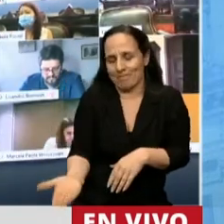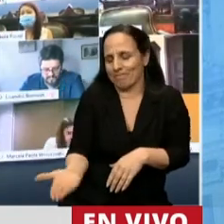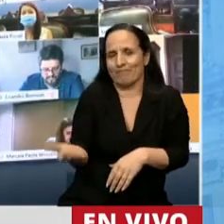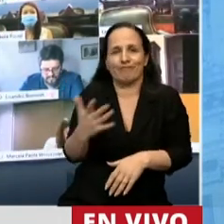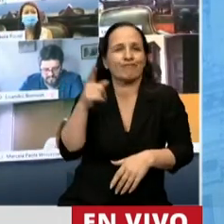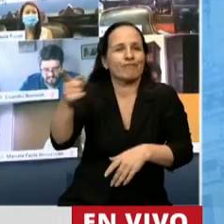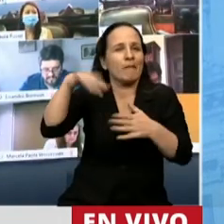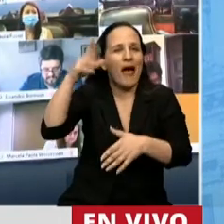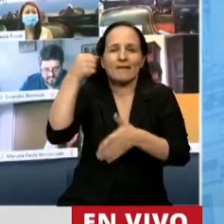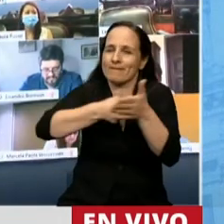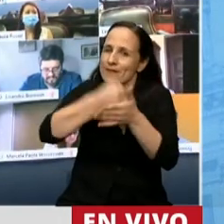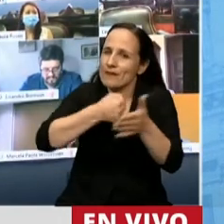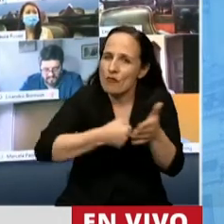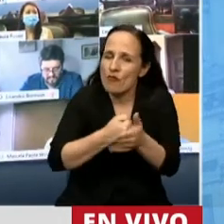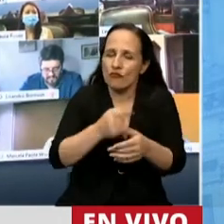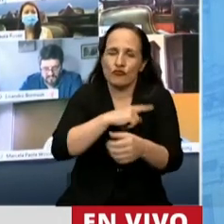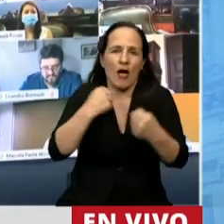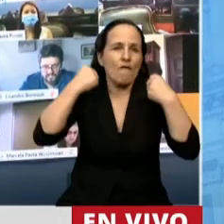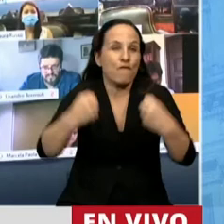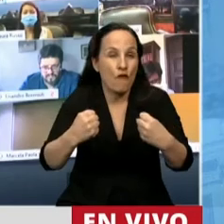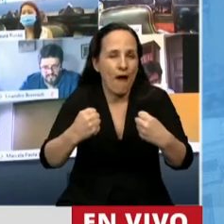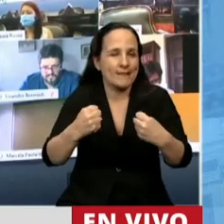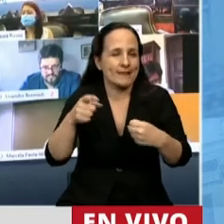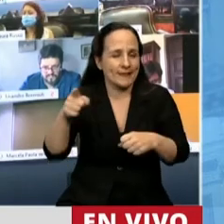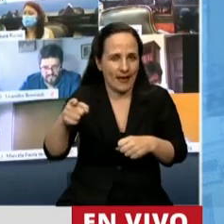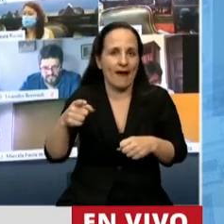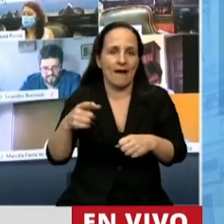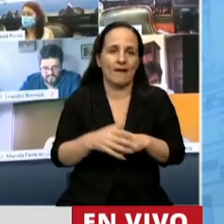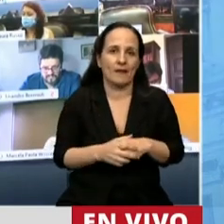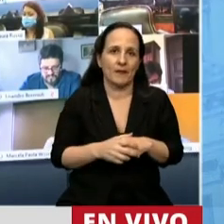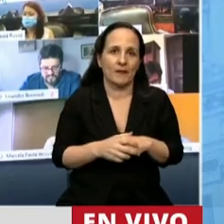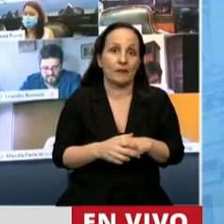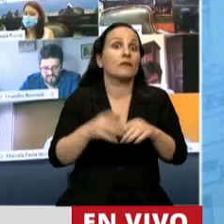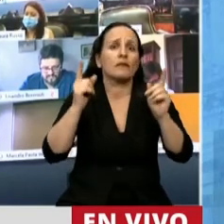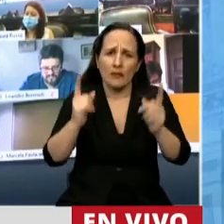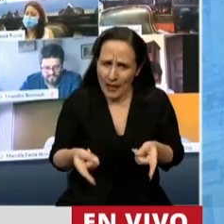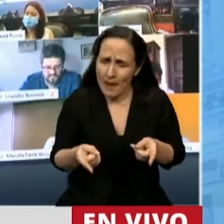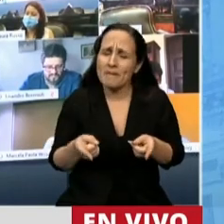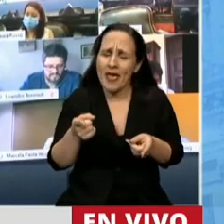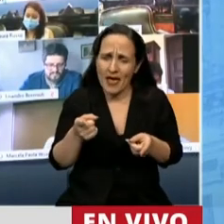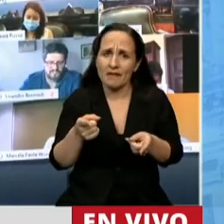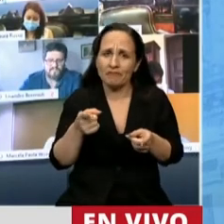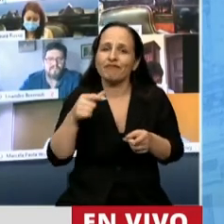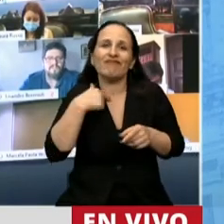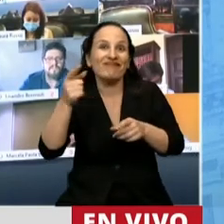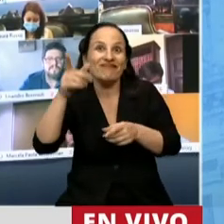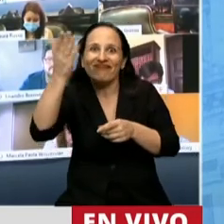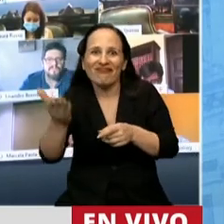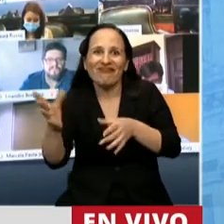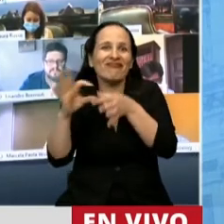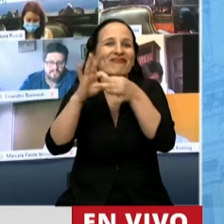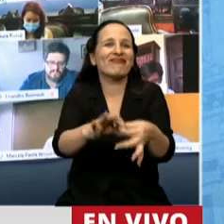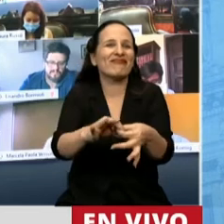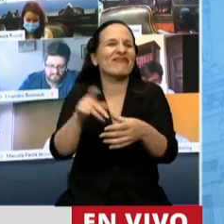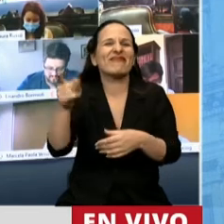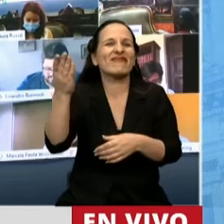su militancia, su fuerza, su potencia. También hacer una articulación. Ella se reconocía